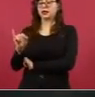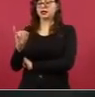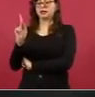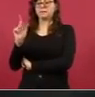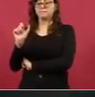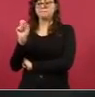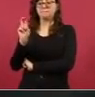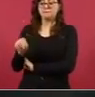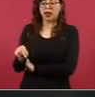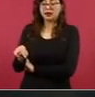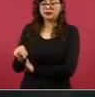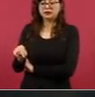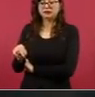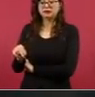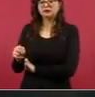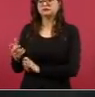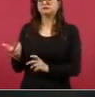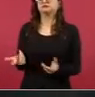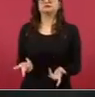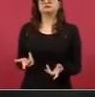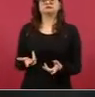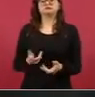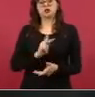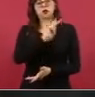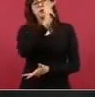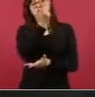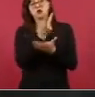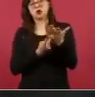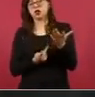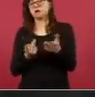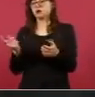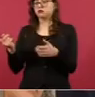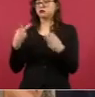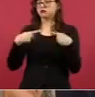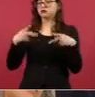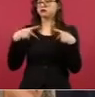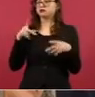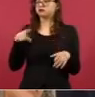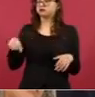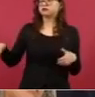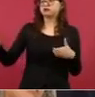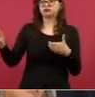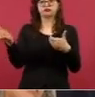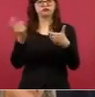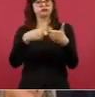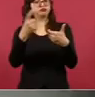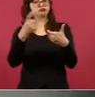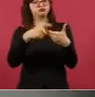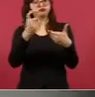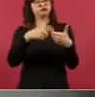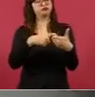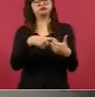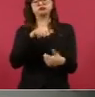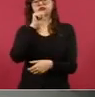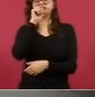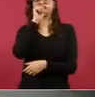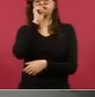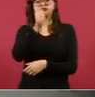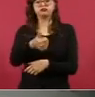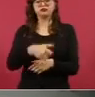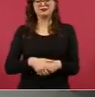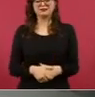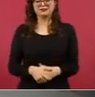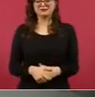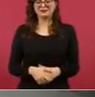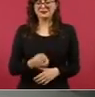pues bueno, no está gobernado por Morena. voy a demostrar que no